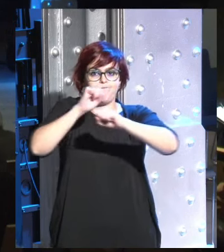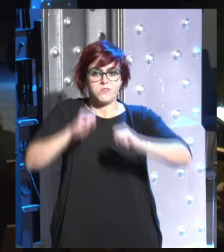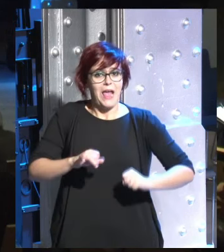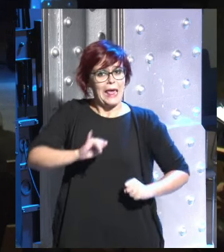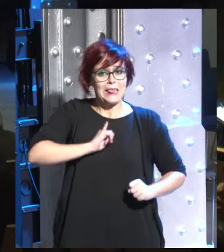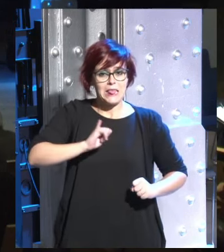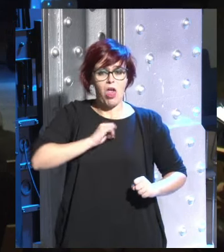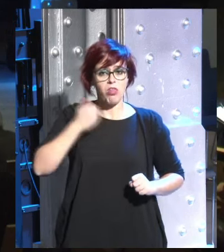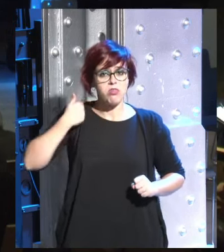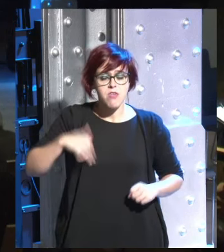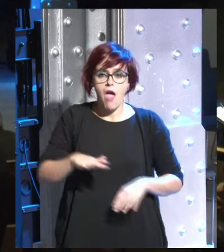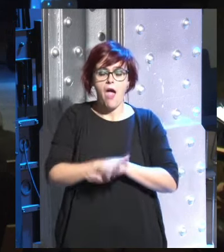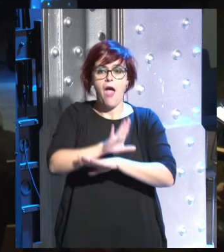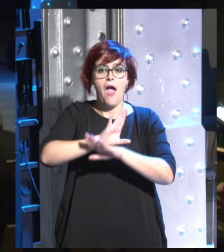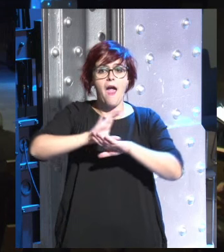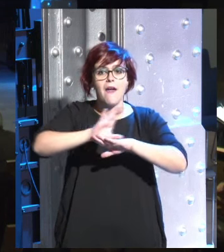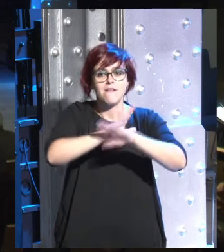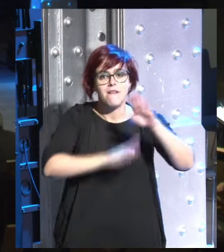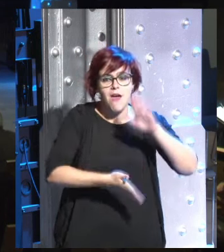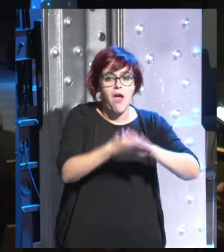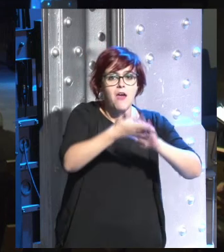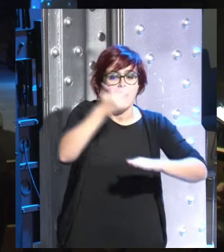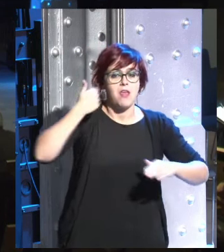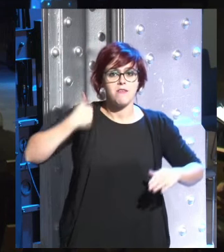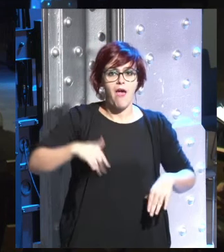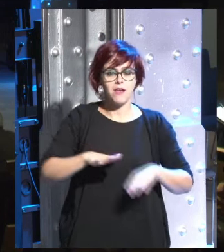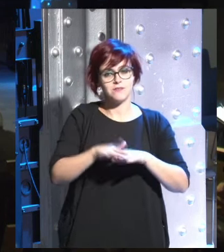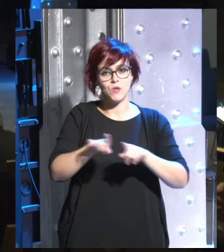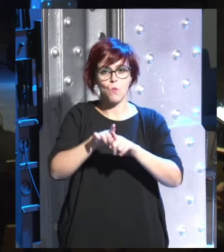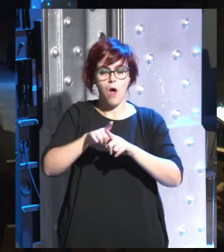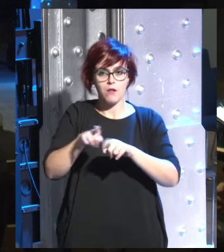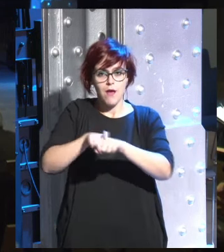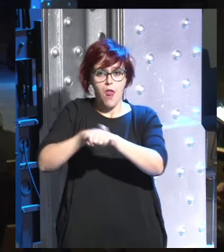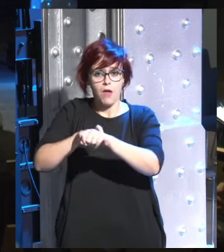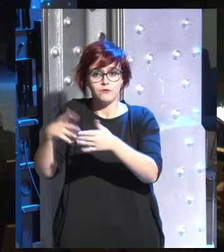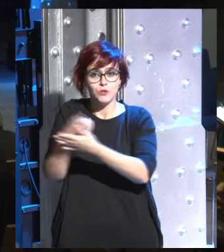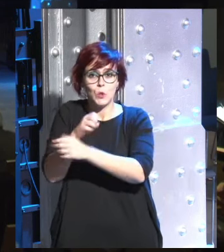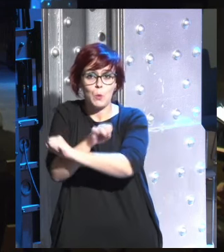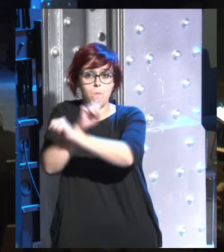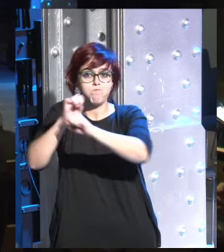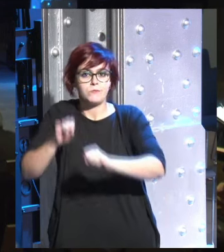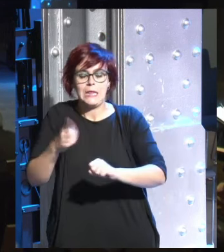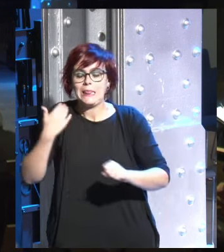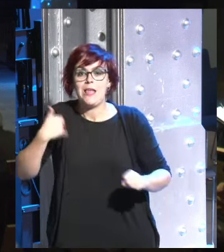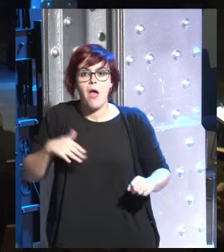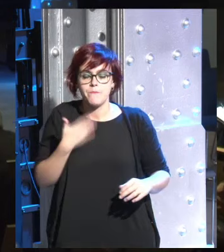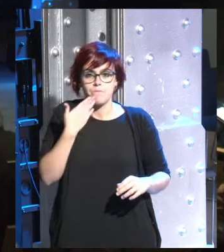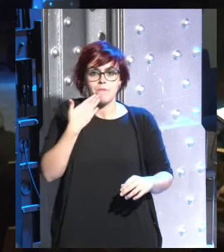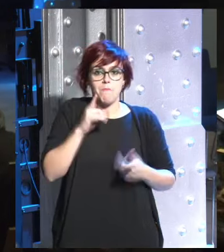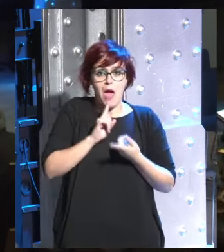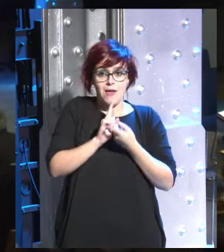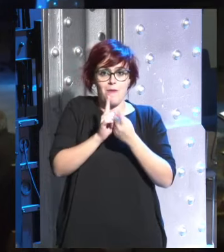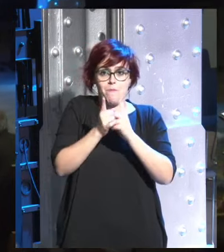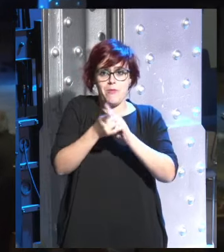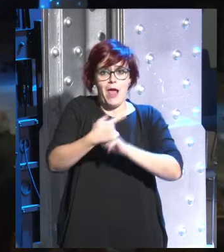en construir esa carrera en construir una personalidad que ya no quiere cambiar y